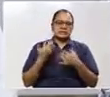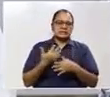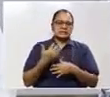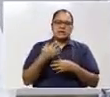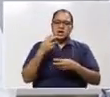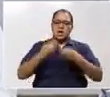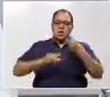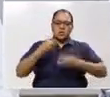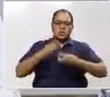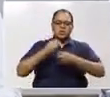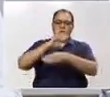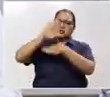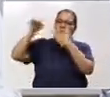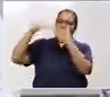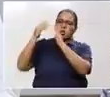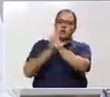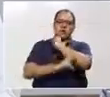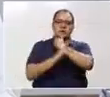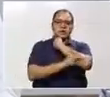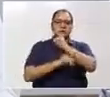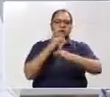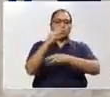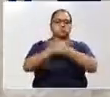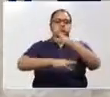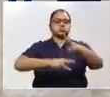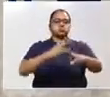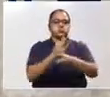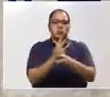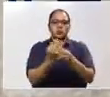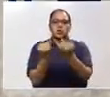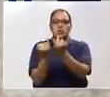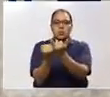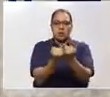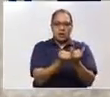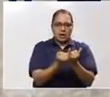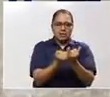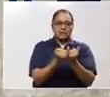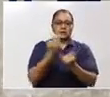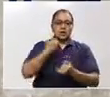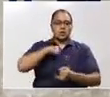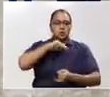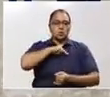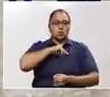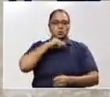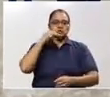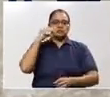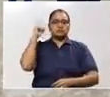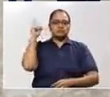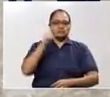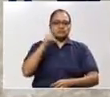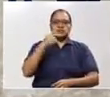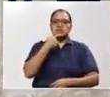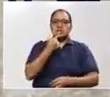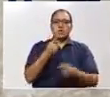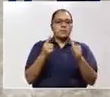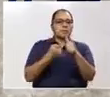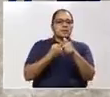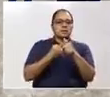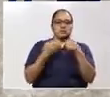países del mundo. Nuestro deber principal siempre ha sido y será salvar vidas.